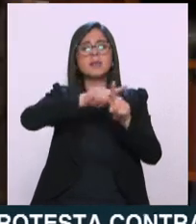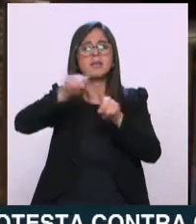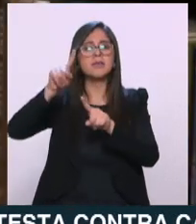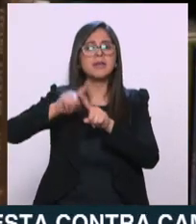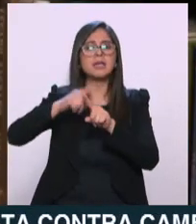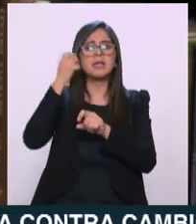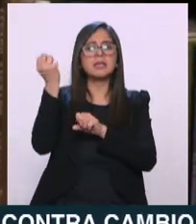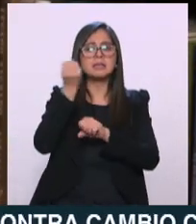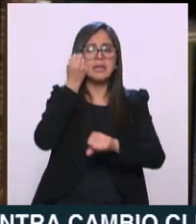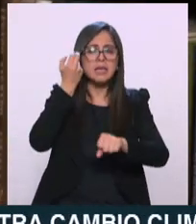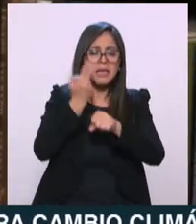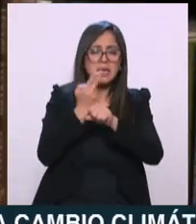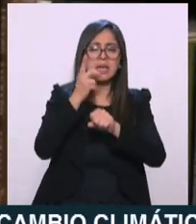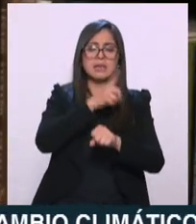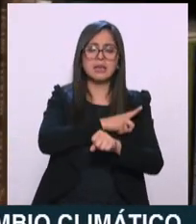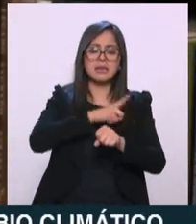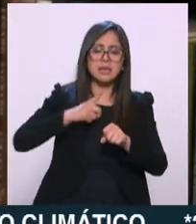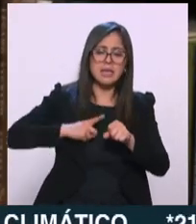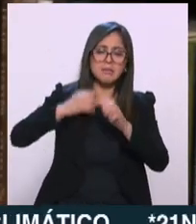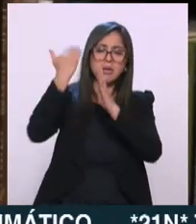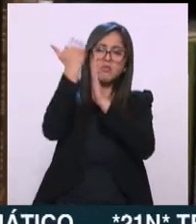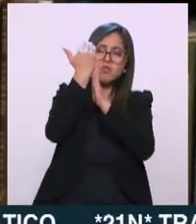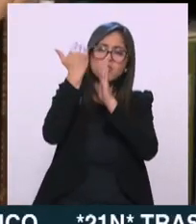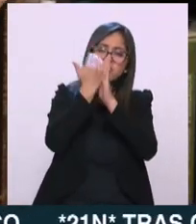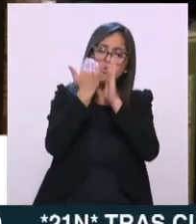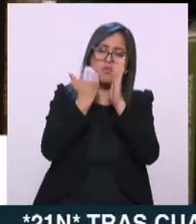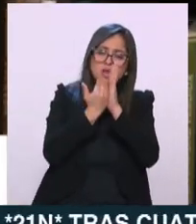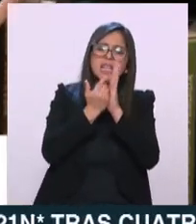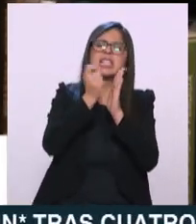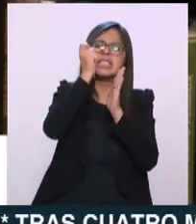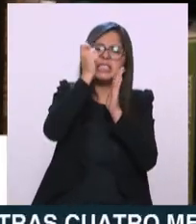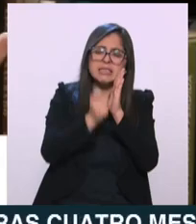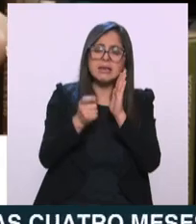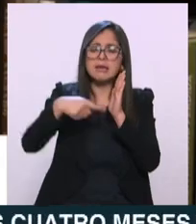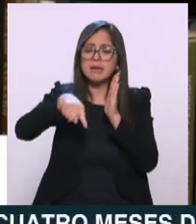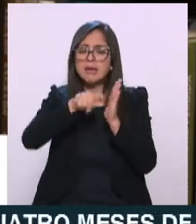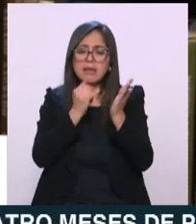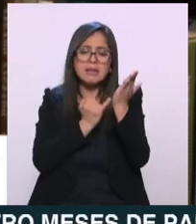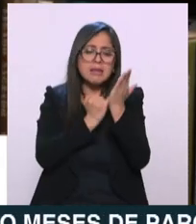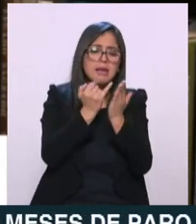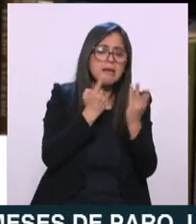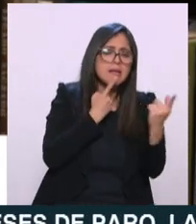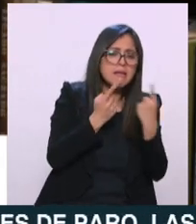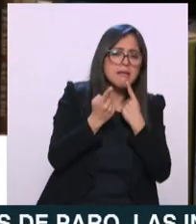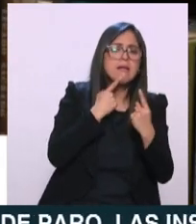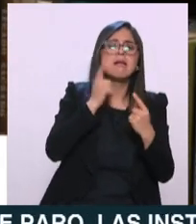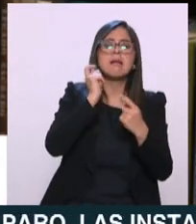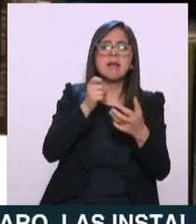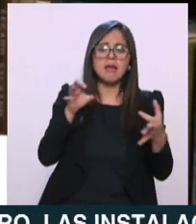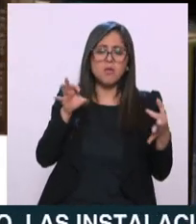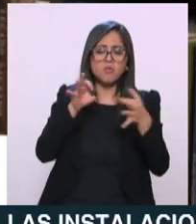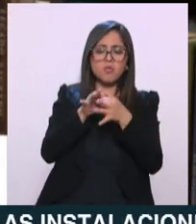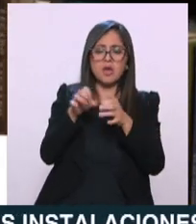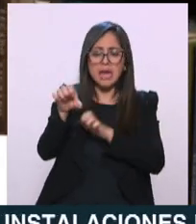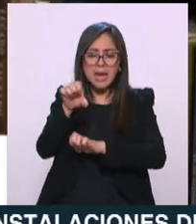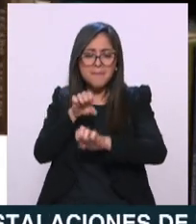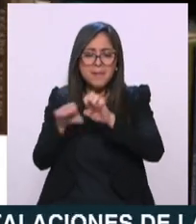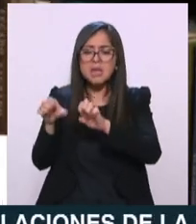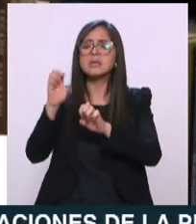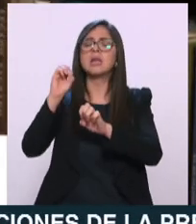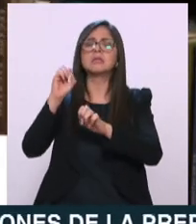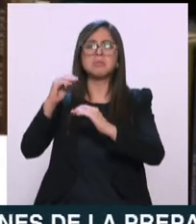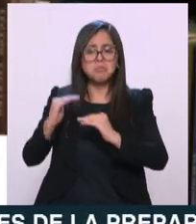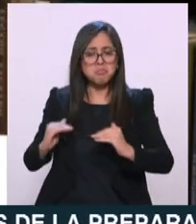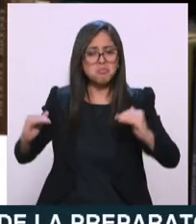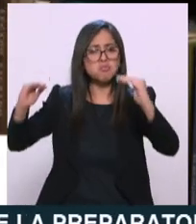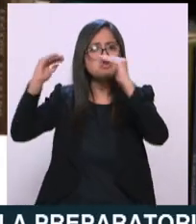tendrán que ir elaborando para decidir este acerca de por ejemplo mercados consolidados y en